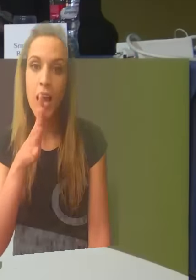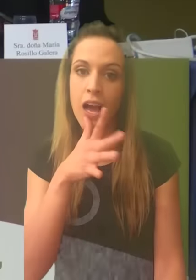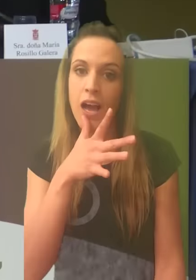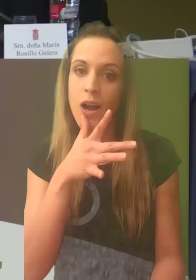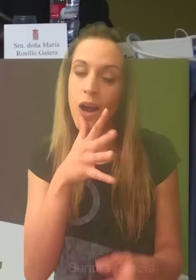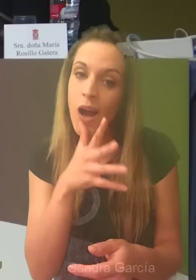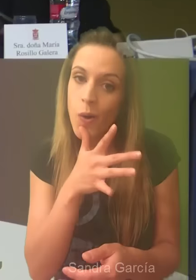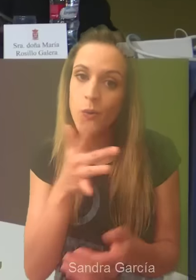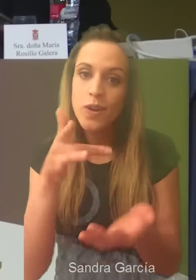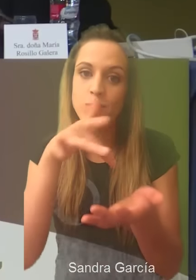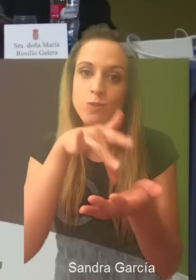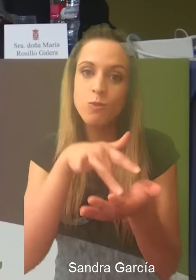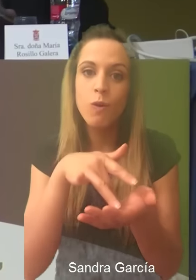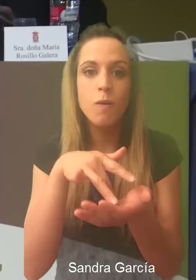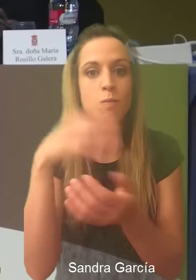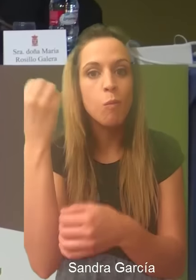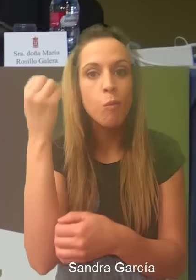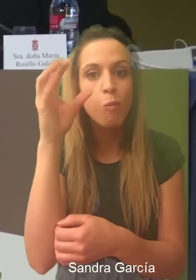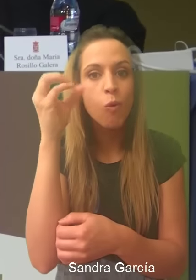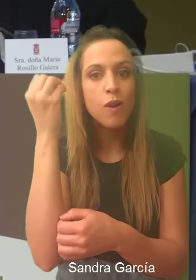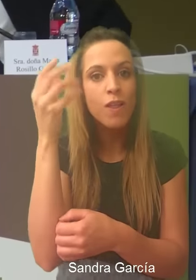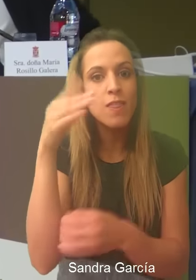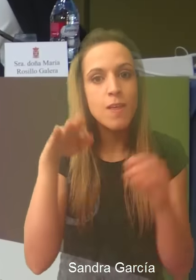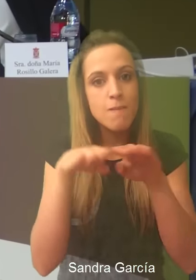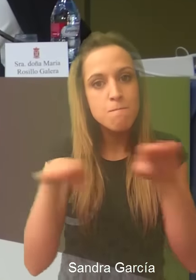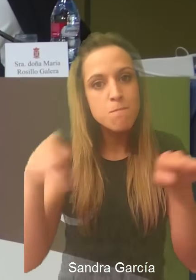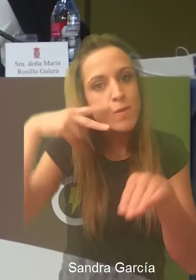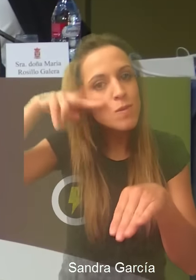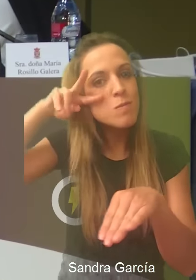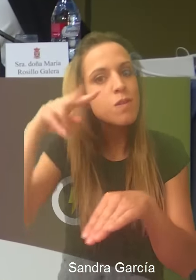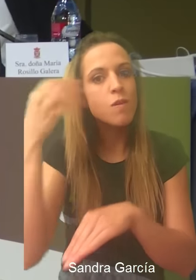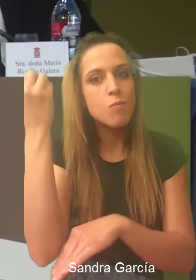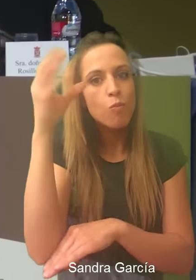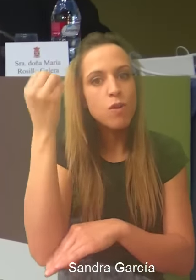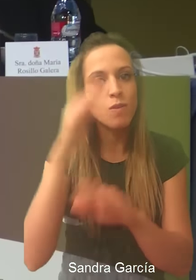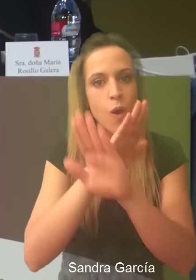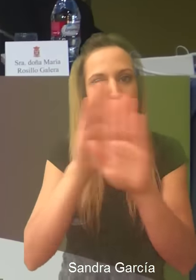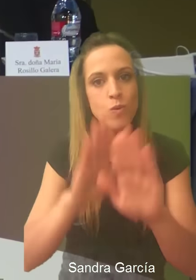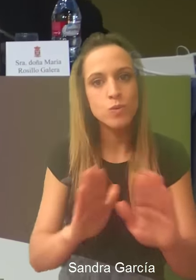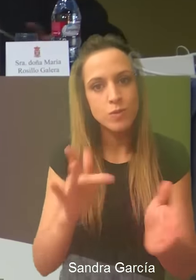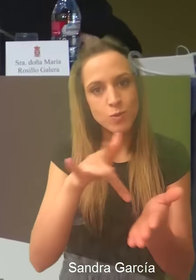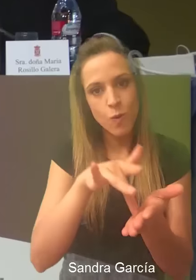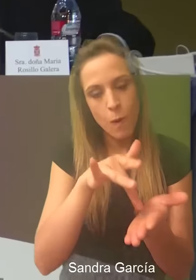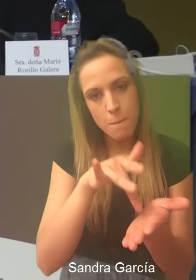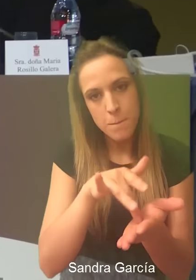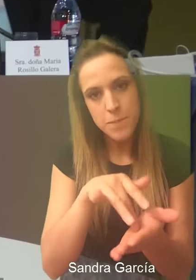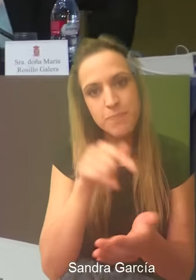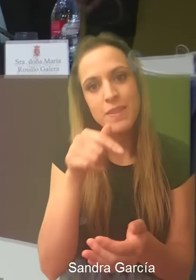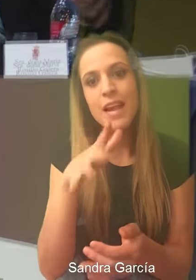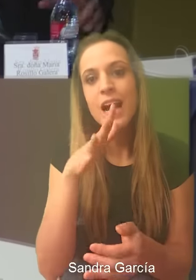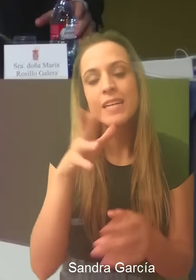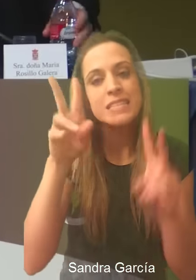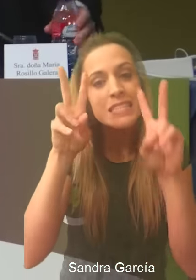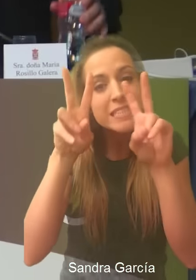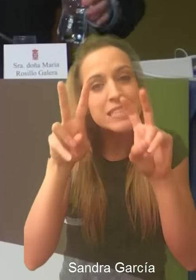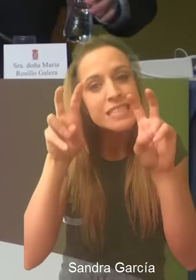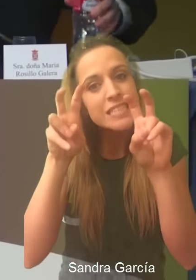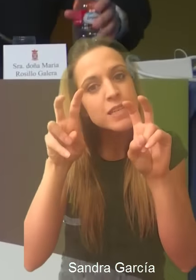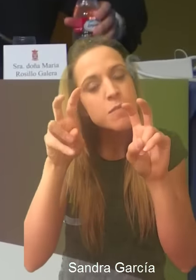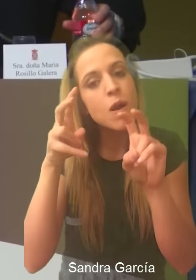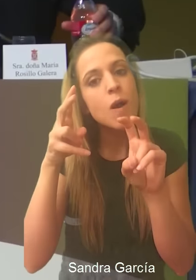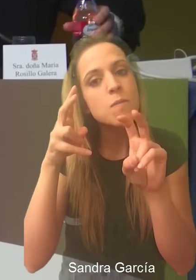Llegamos a la última de las intervenciones en esta mesa de experiencias con la